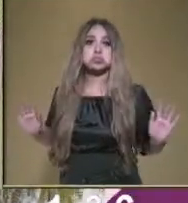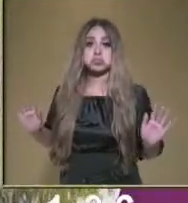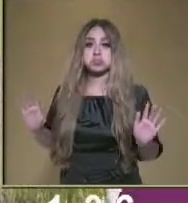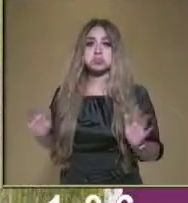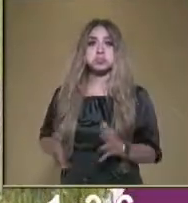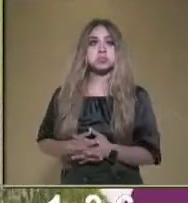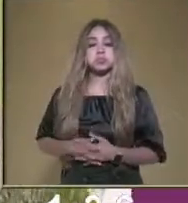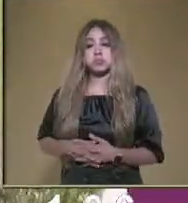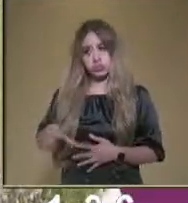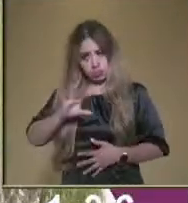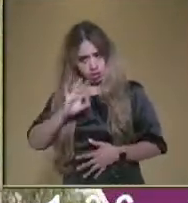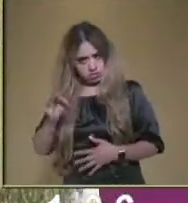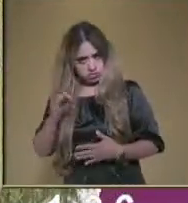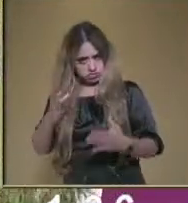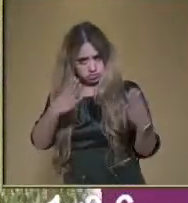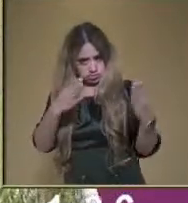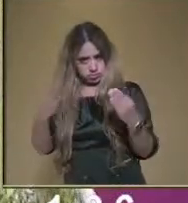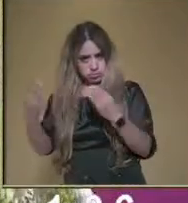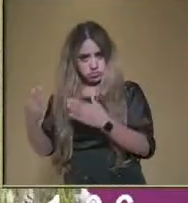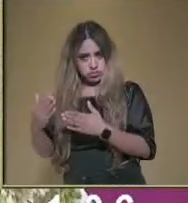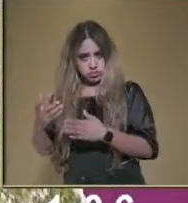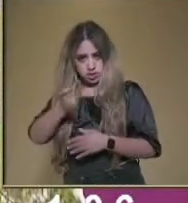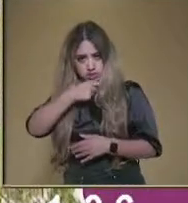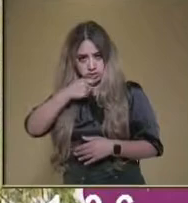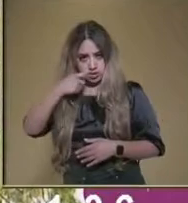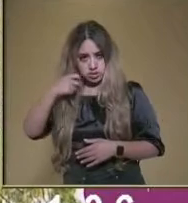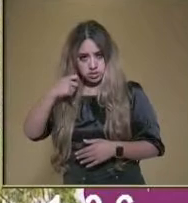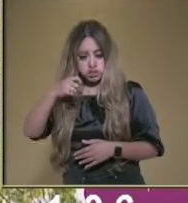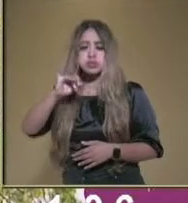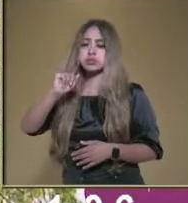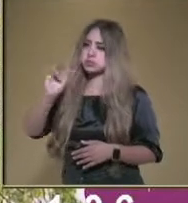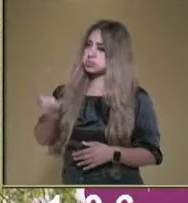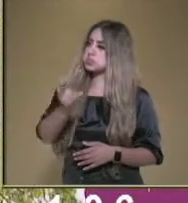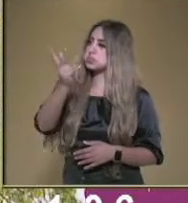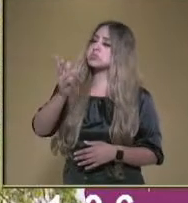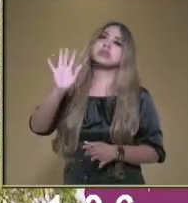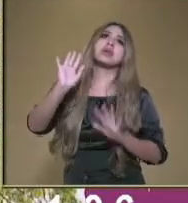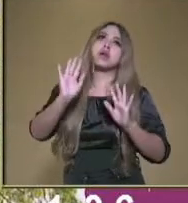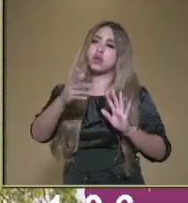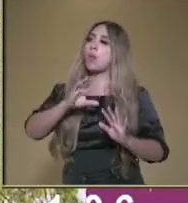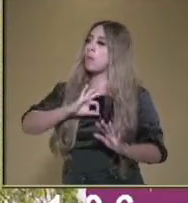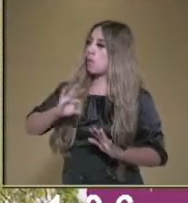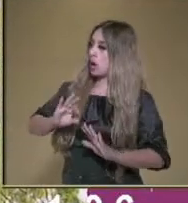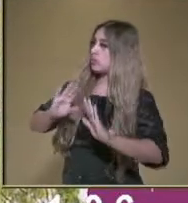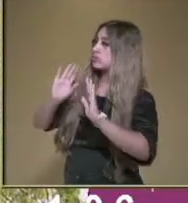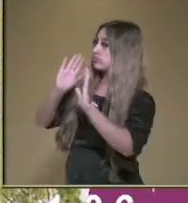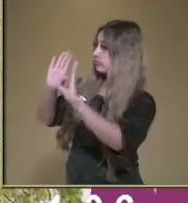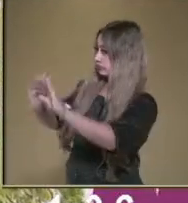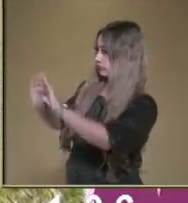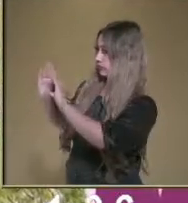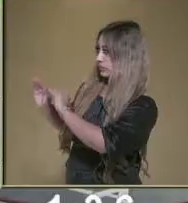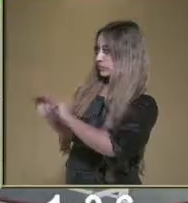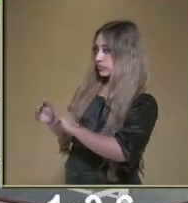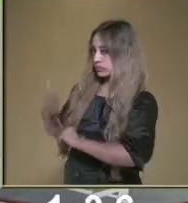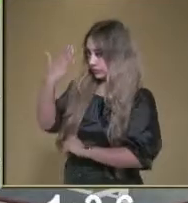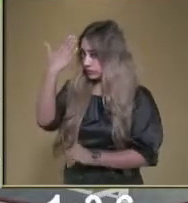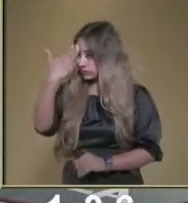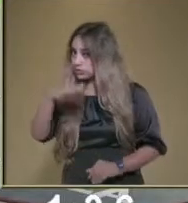enseñar a lavar los dientes? Yo le puedo enseñar estos hábitos de higiene. ¿Sabe qué es la higiene?